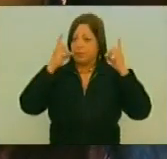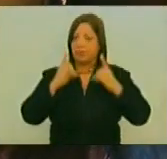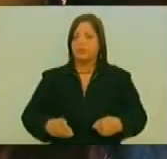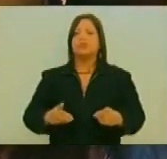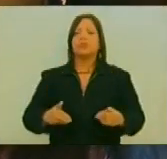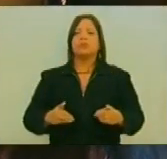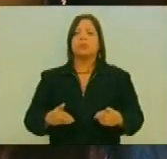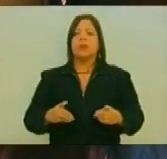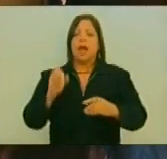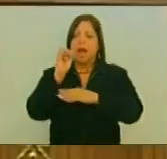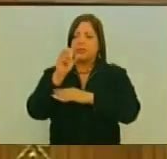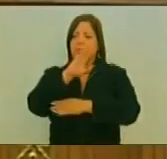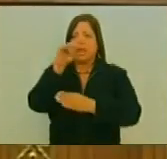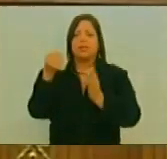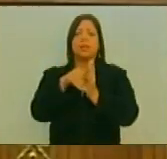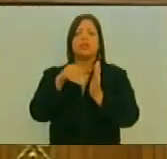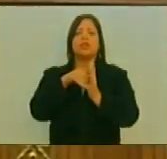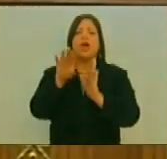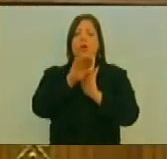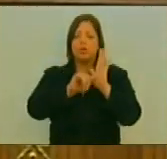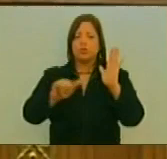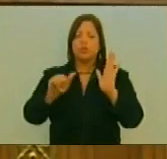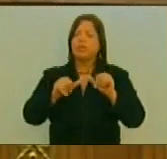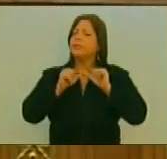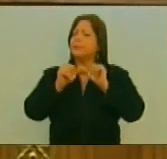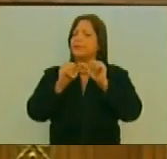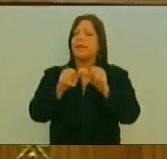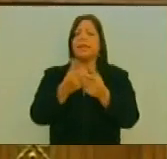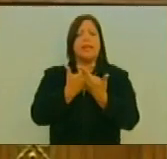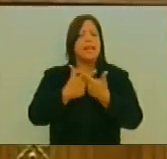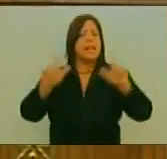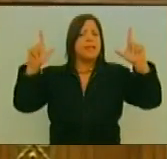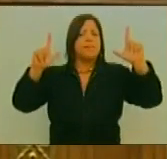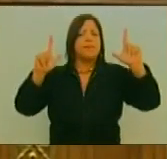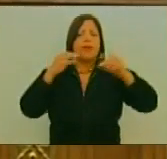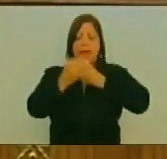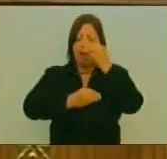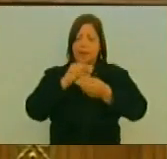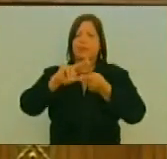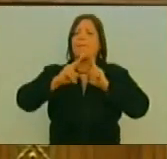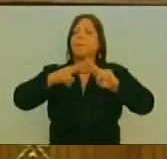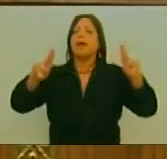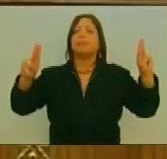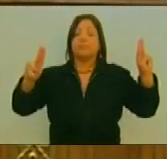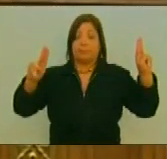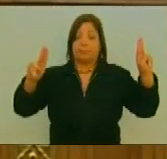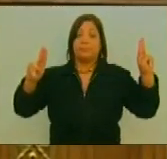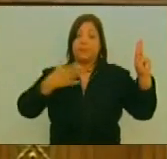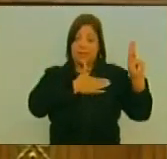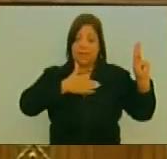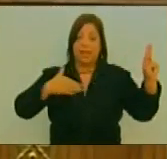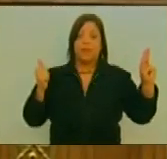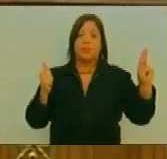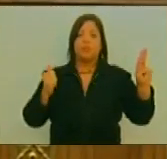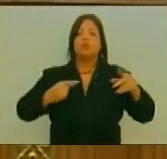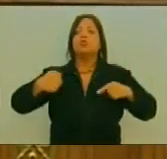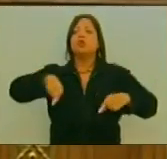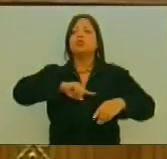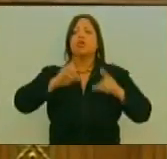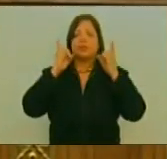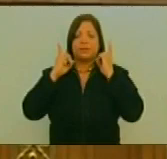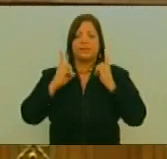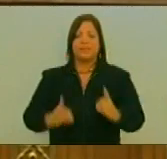Mediante La Asamblea Nacional Constituyente Seguir Siendo Un País Constructor De Paz Hemos Decidido